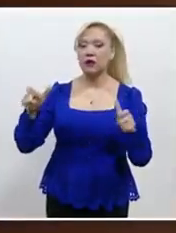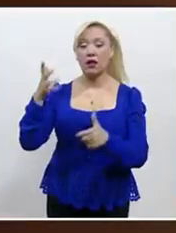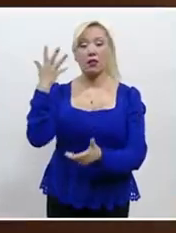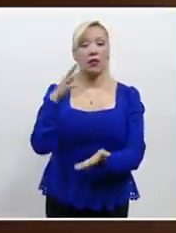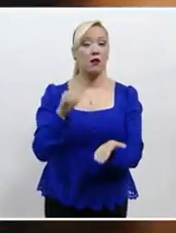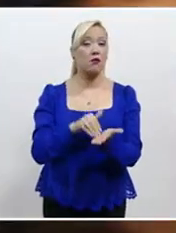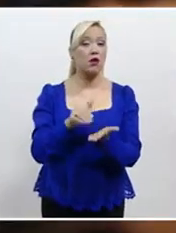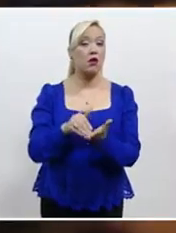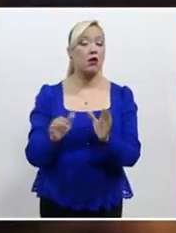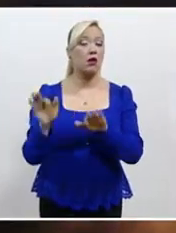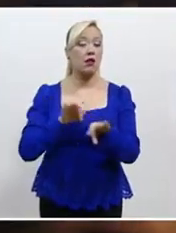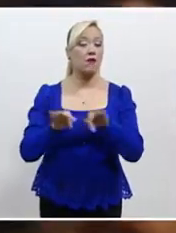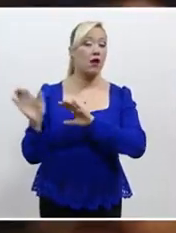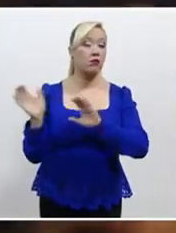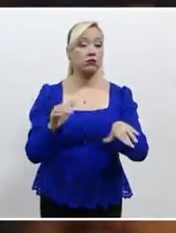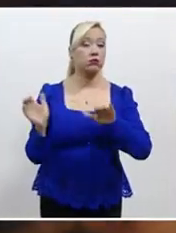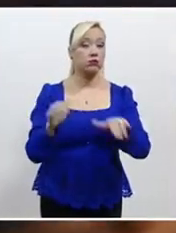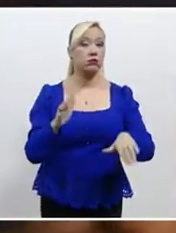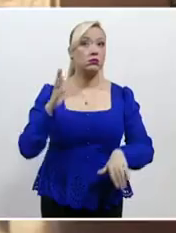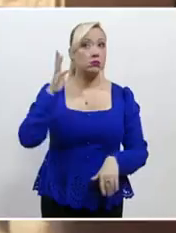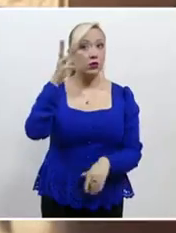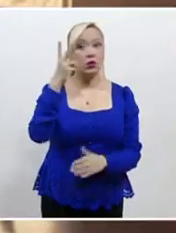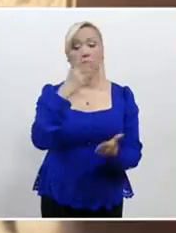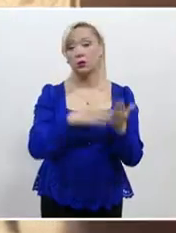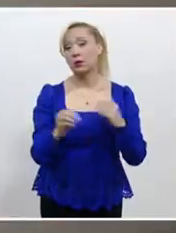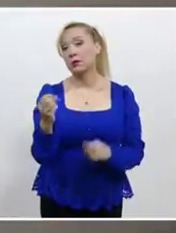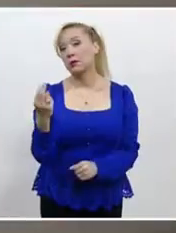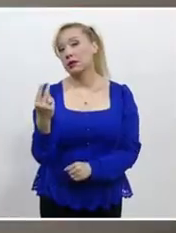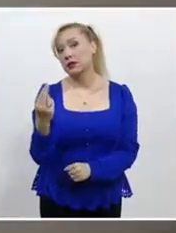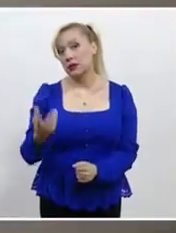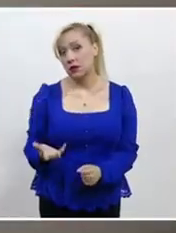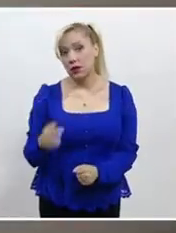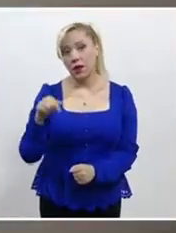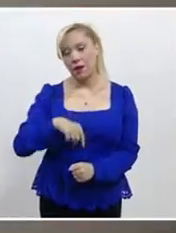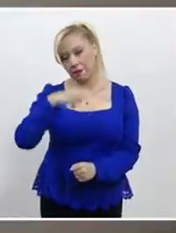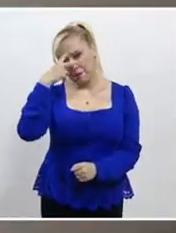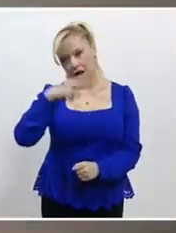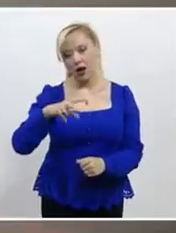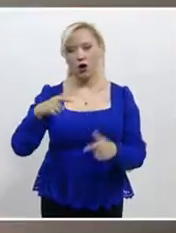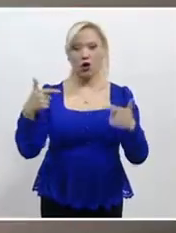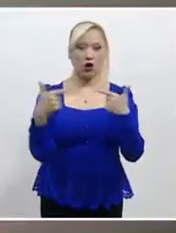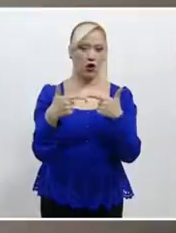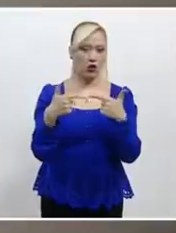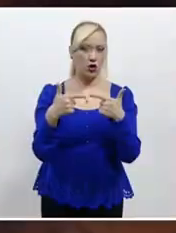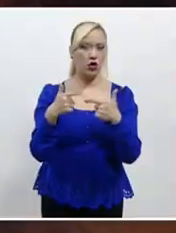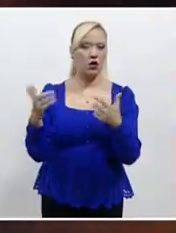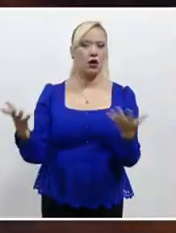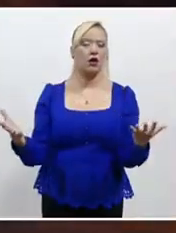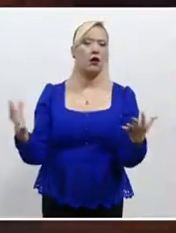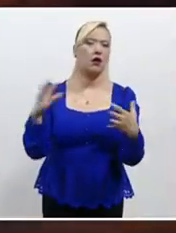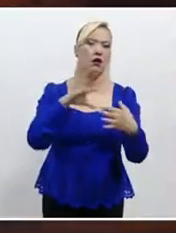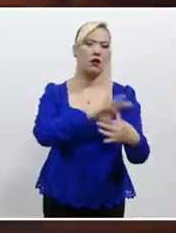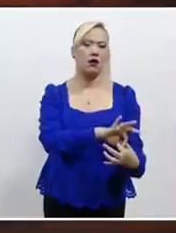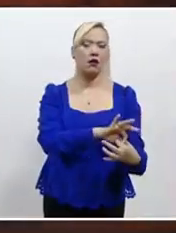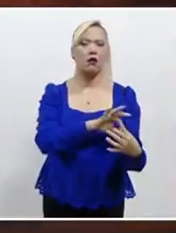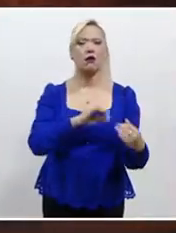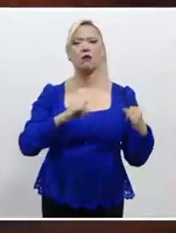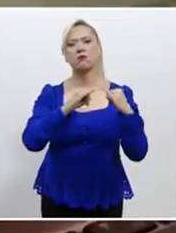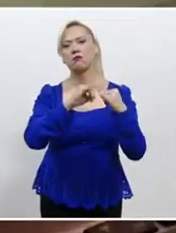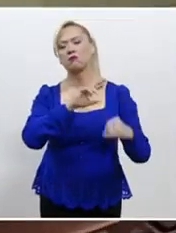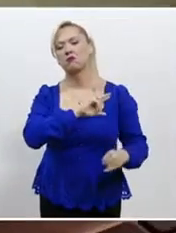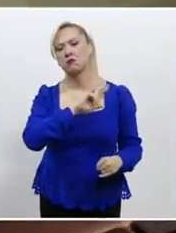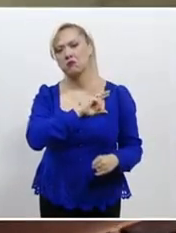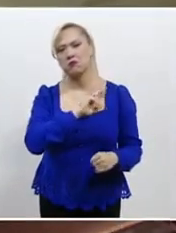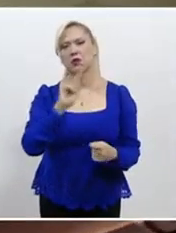millones de nuevos empleos para 2025. En nuestro país, Google se aliará con organizaciones no gubernamentales,